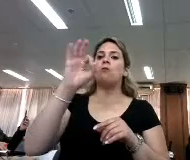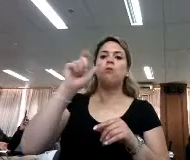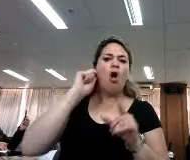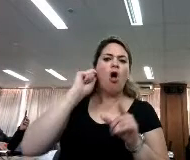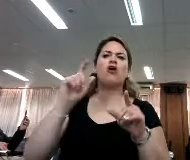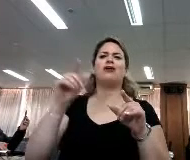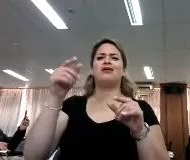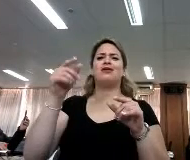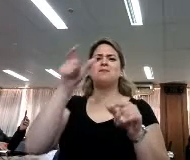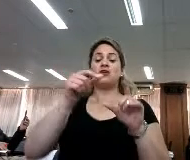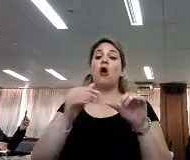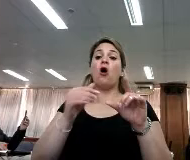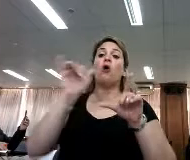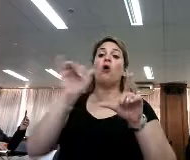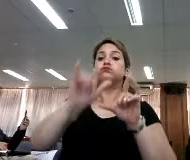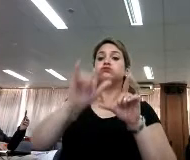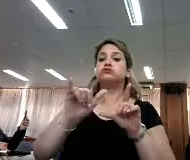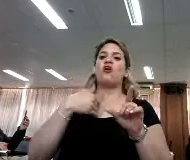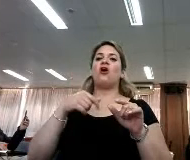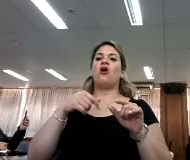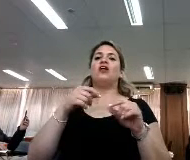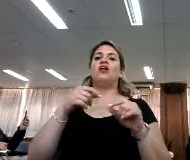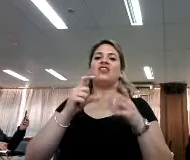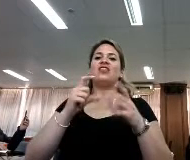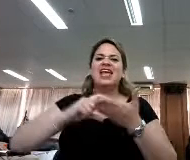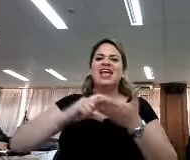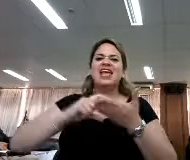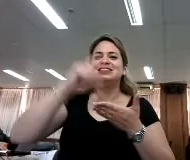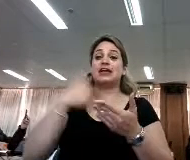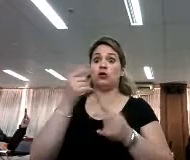que se vuelven creadores en Instagram, que se vuelven escritores de fanfiction,